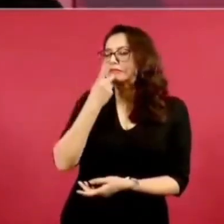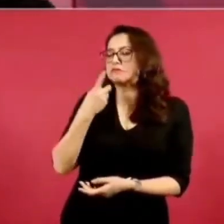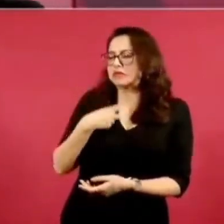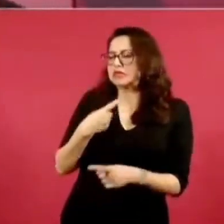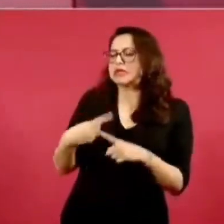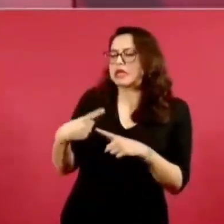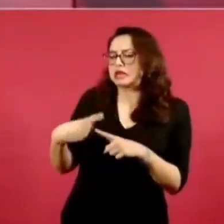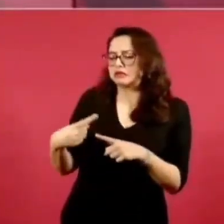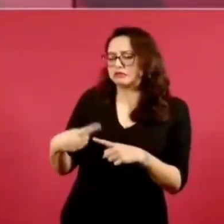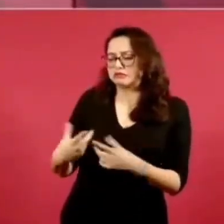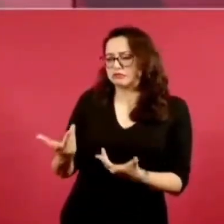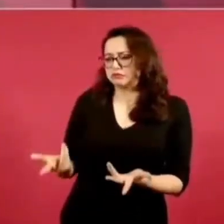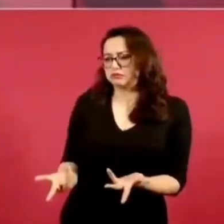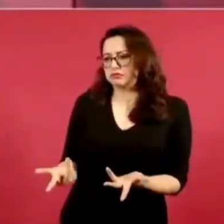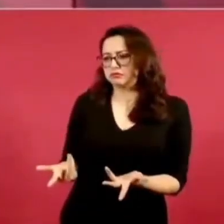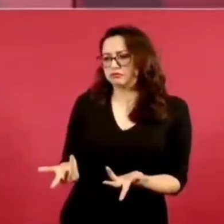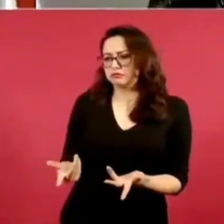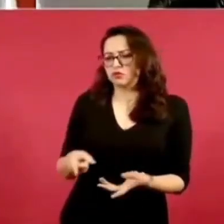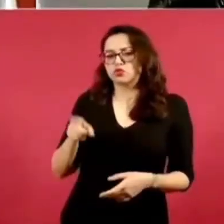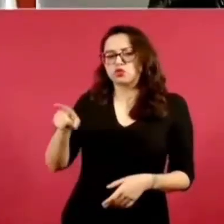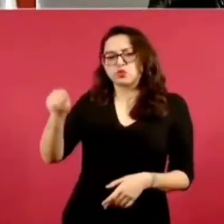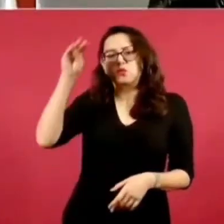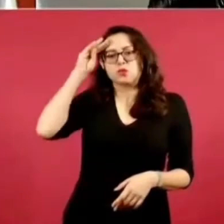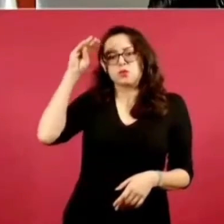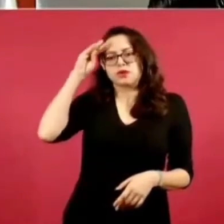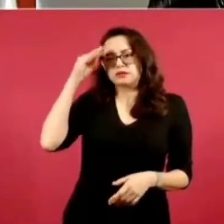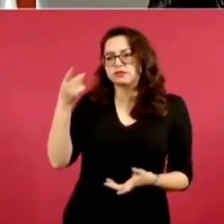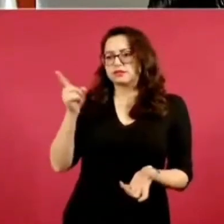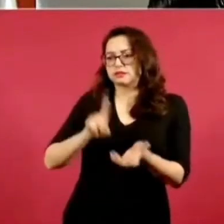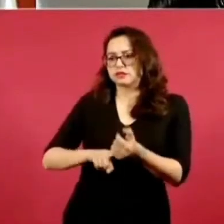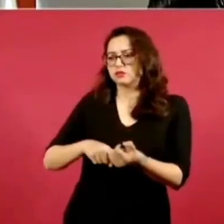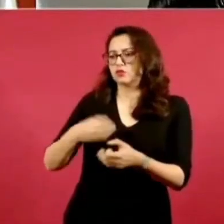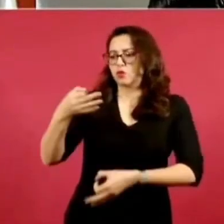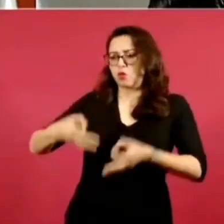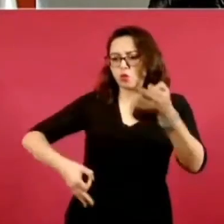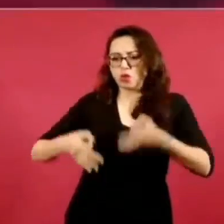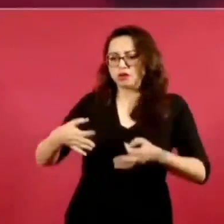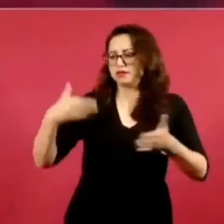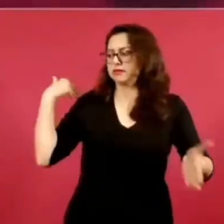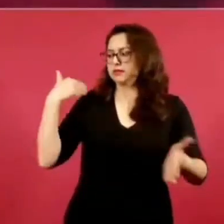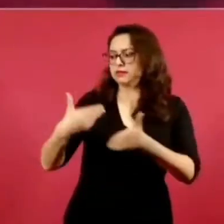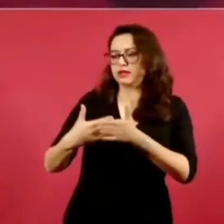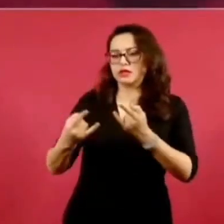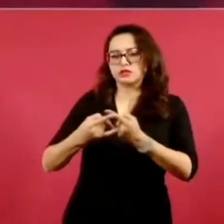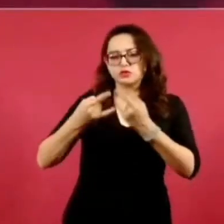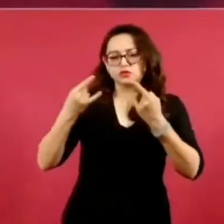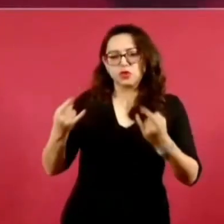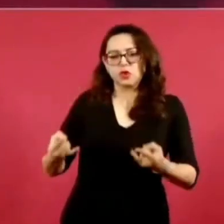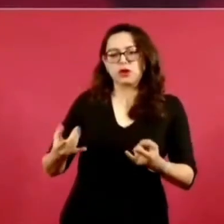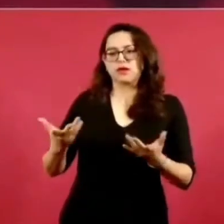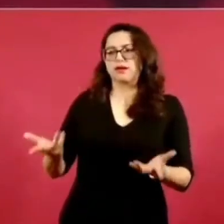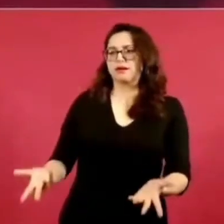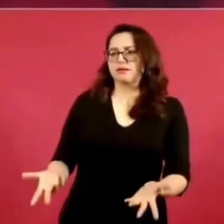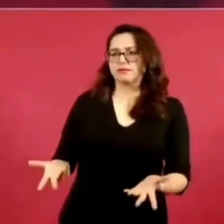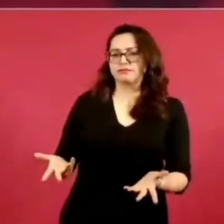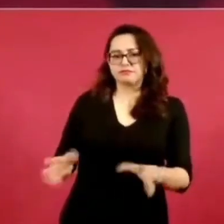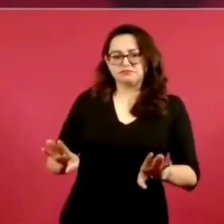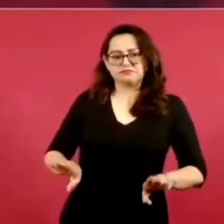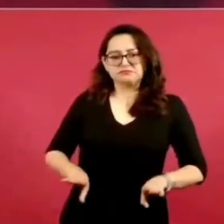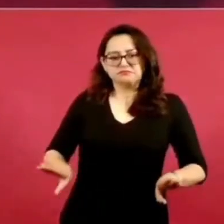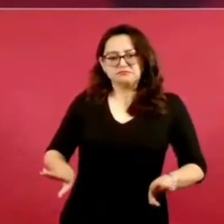a su trayectoria, por